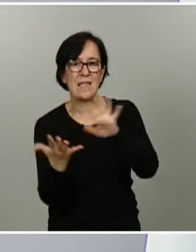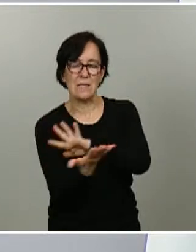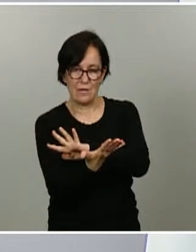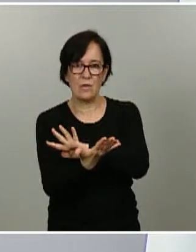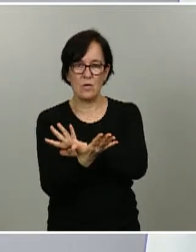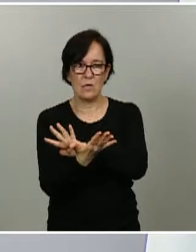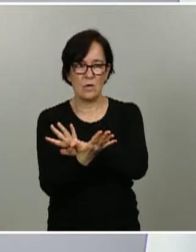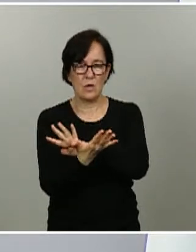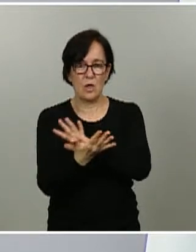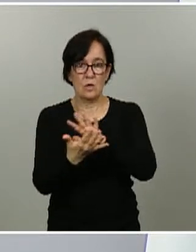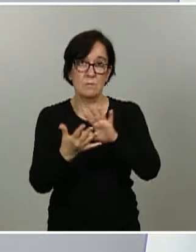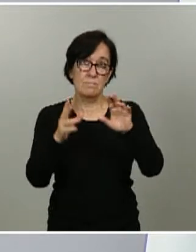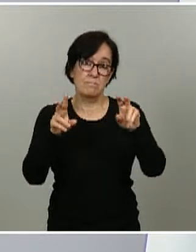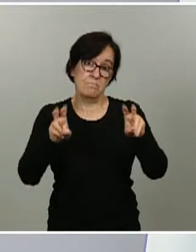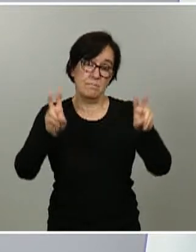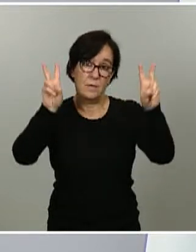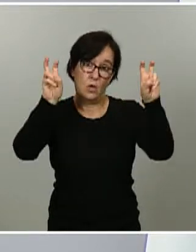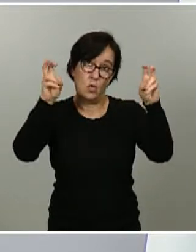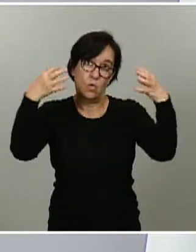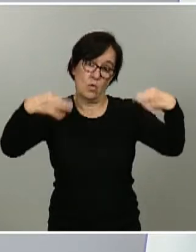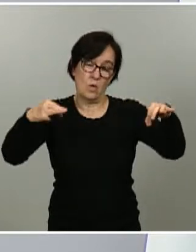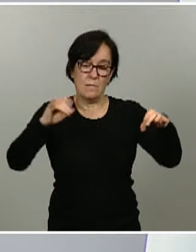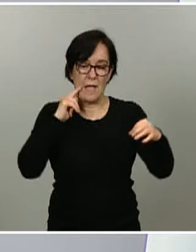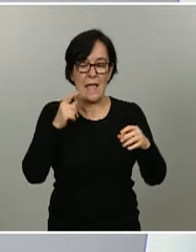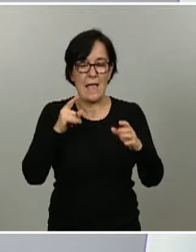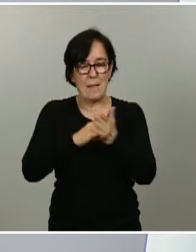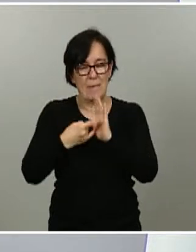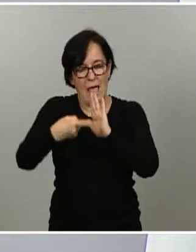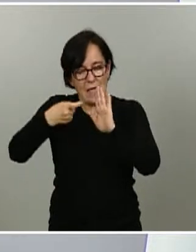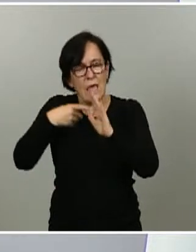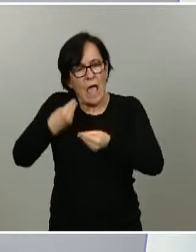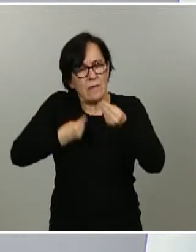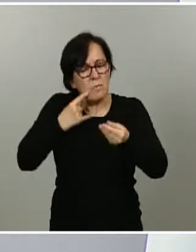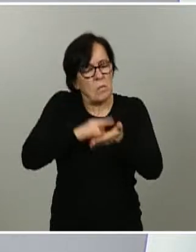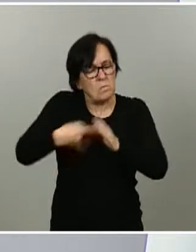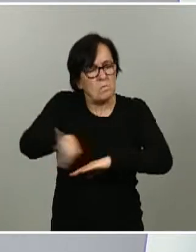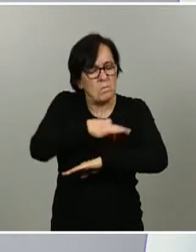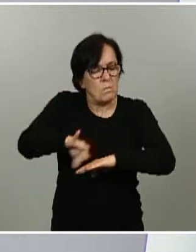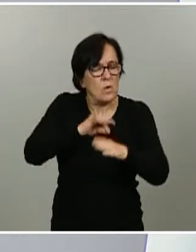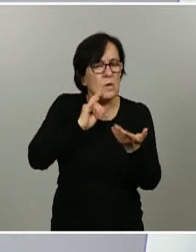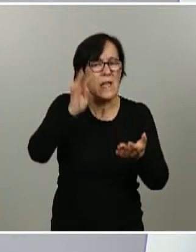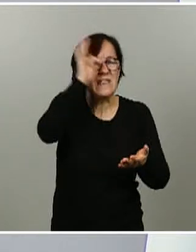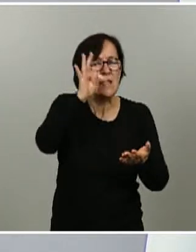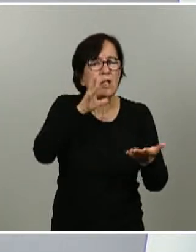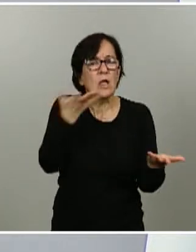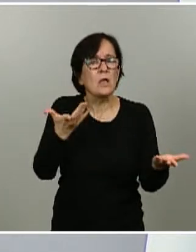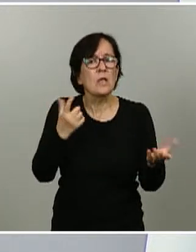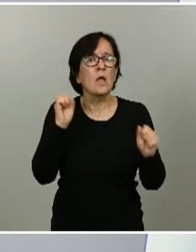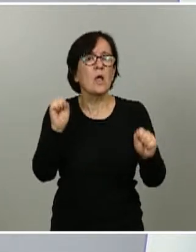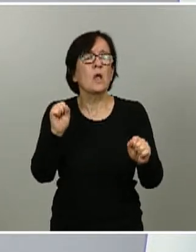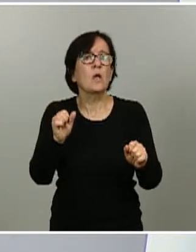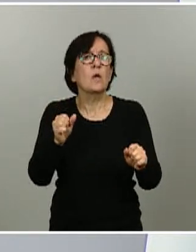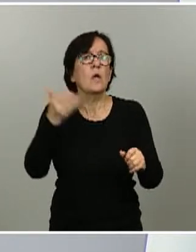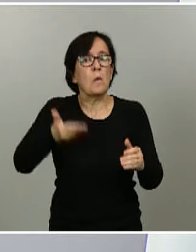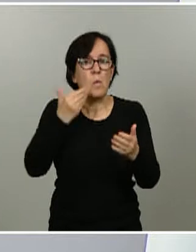normalidad, al plan de desescalado. Ya diseñamos este plan con la hipótesis de que no había una inmunidad de rebaño y, por tanto, el estudio viene a